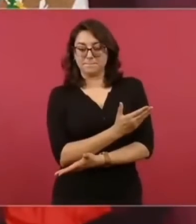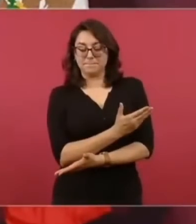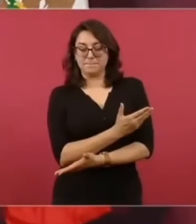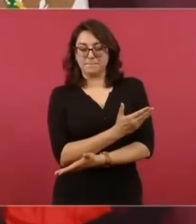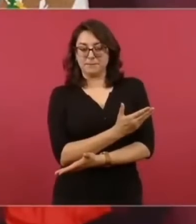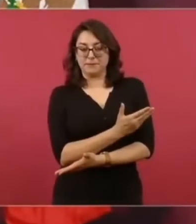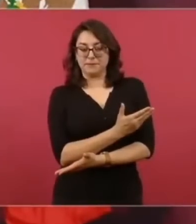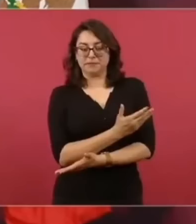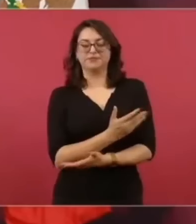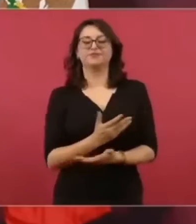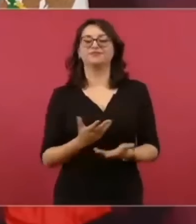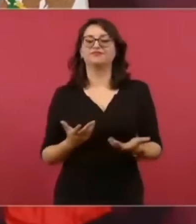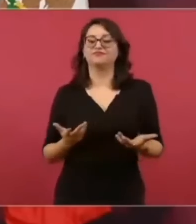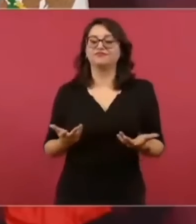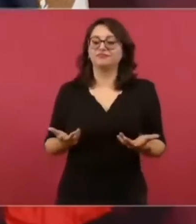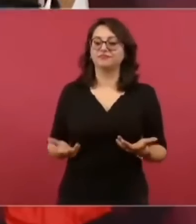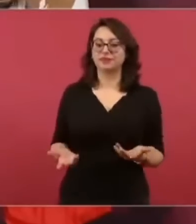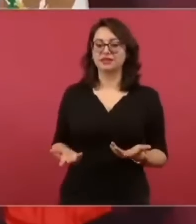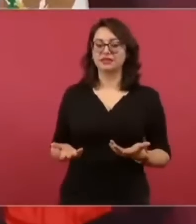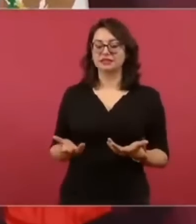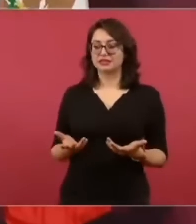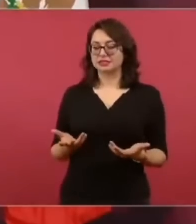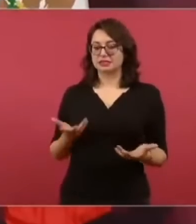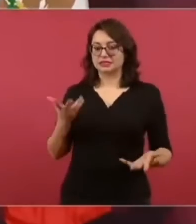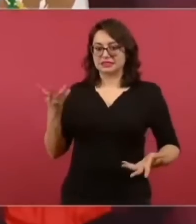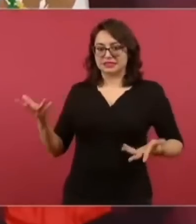Y ya no pueden simular.